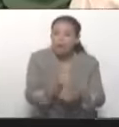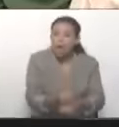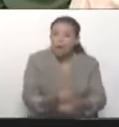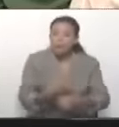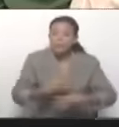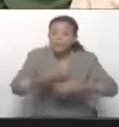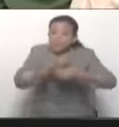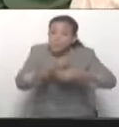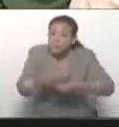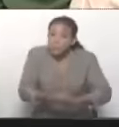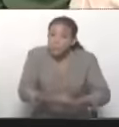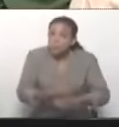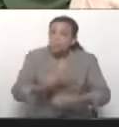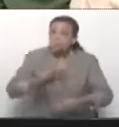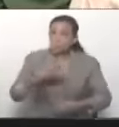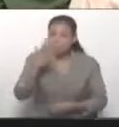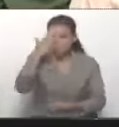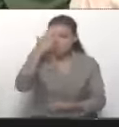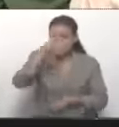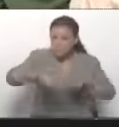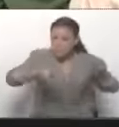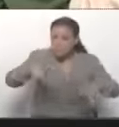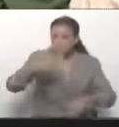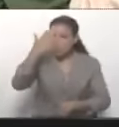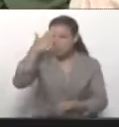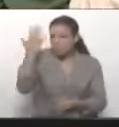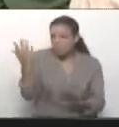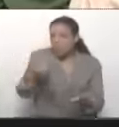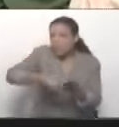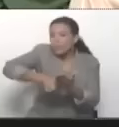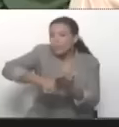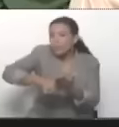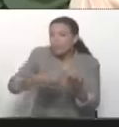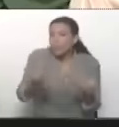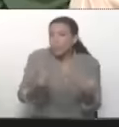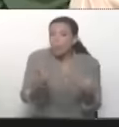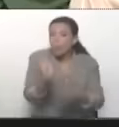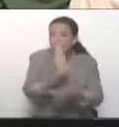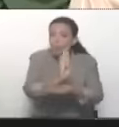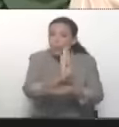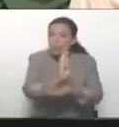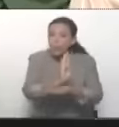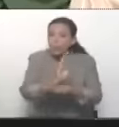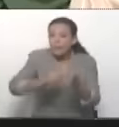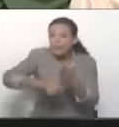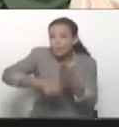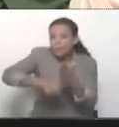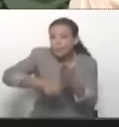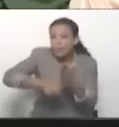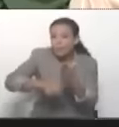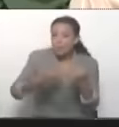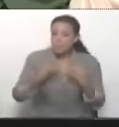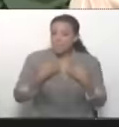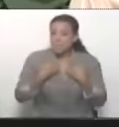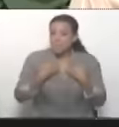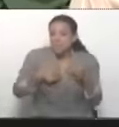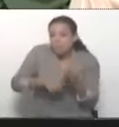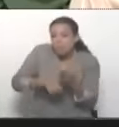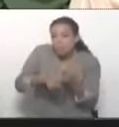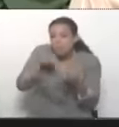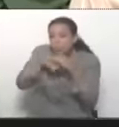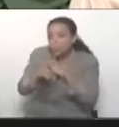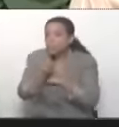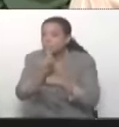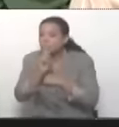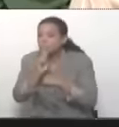seguro. El pueblo sabe cómo se vota y cómo protege siempre y cómo ha protegido su voto. Entonces,